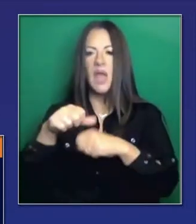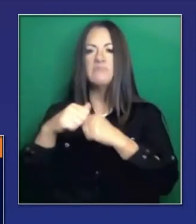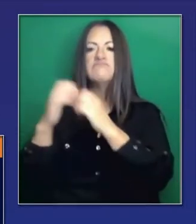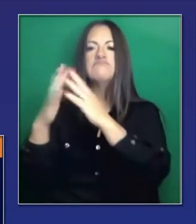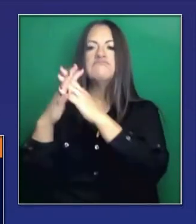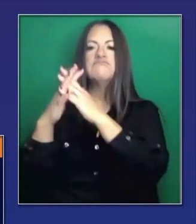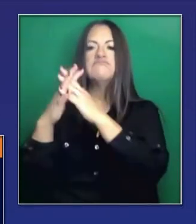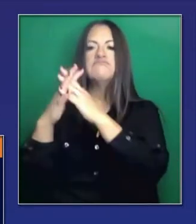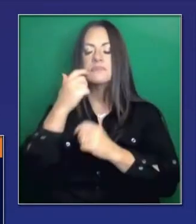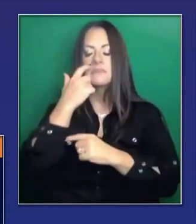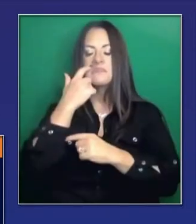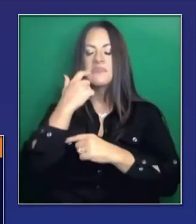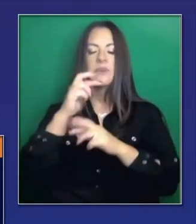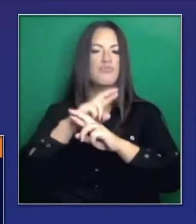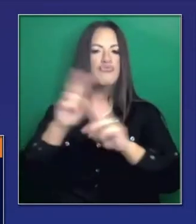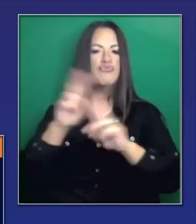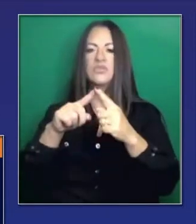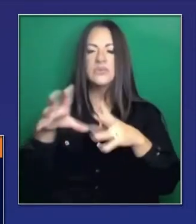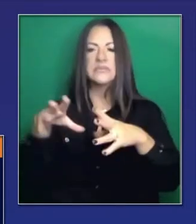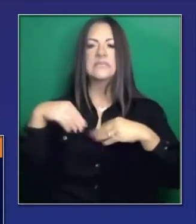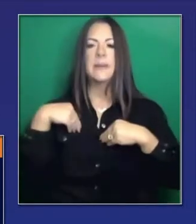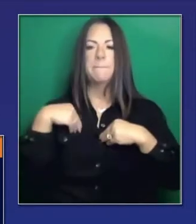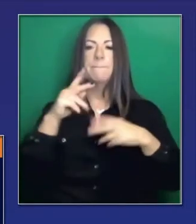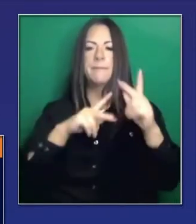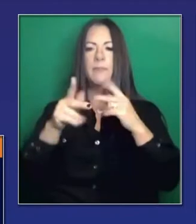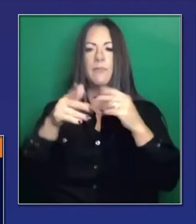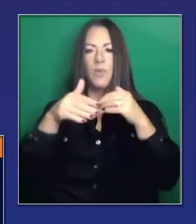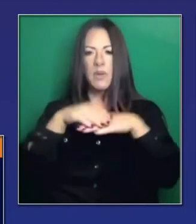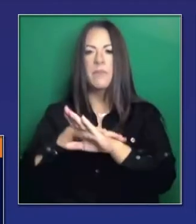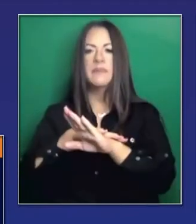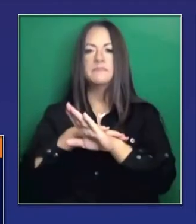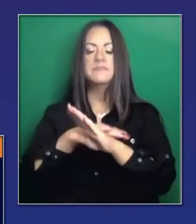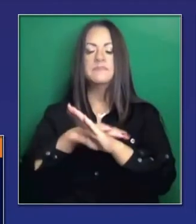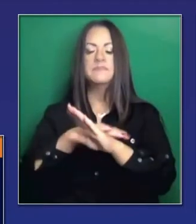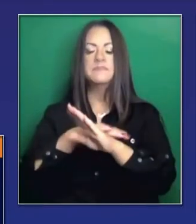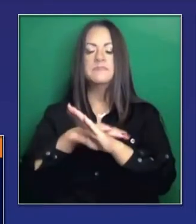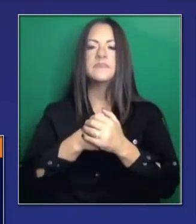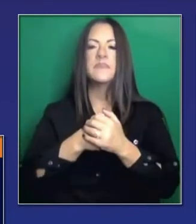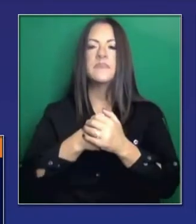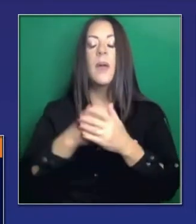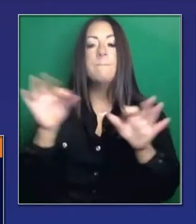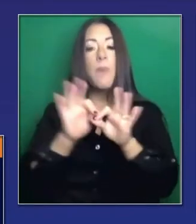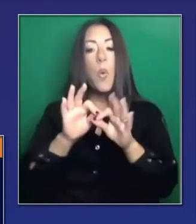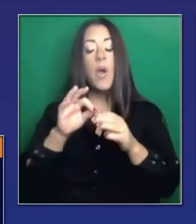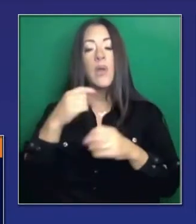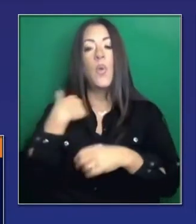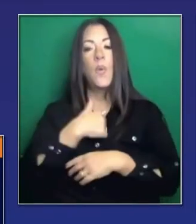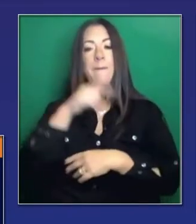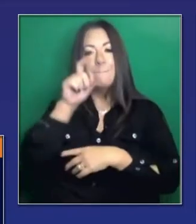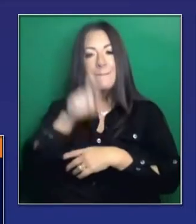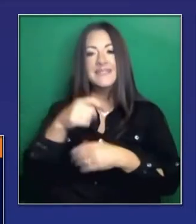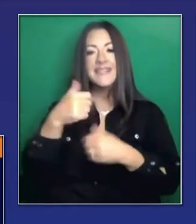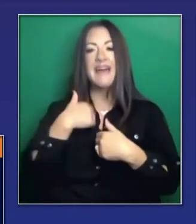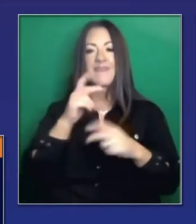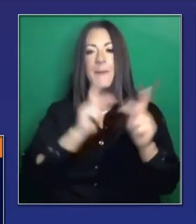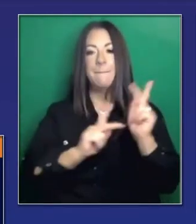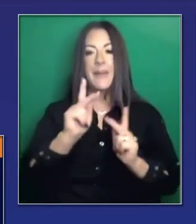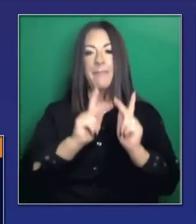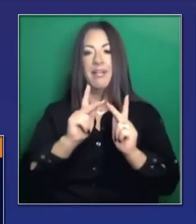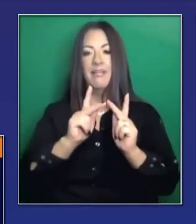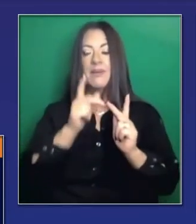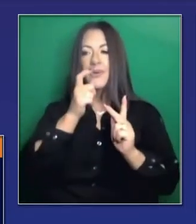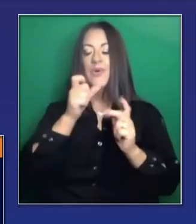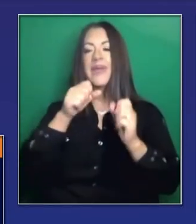dinámico y muy posible. Y claro, también algo esencial es el personal. Personal.